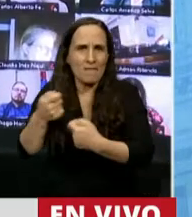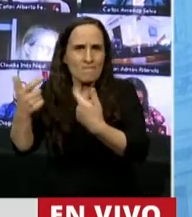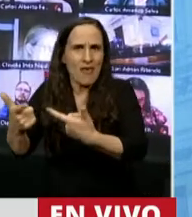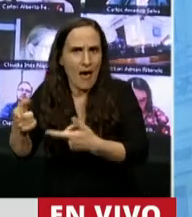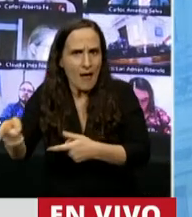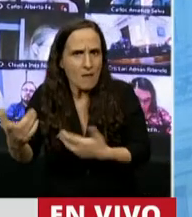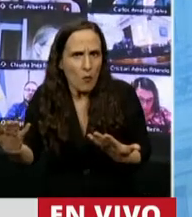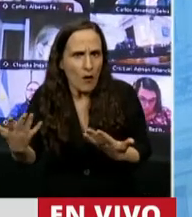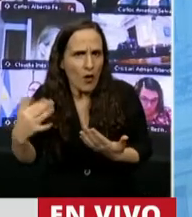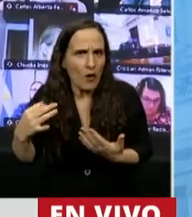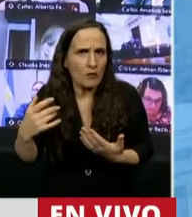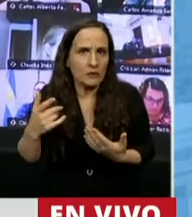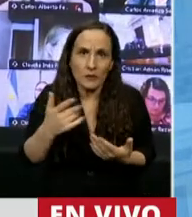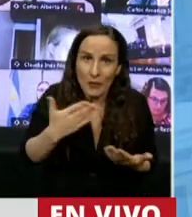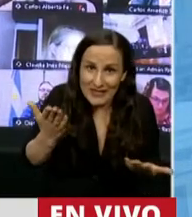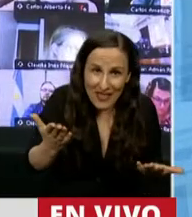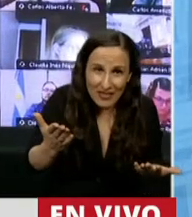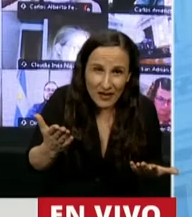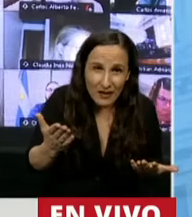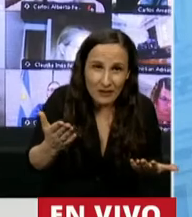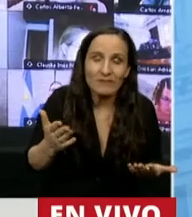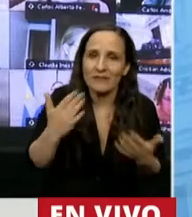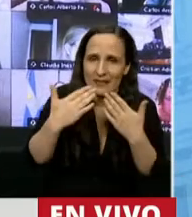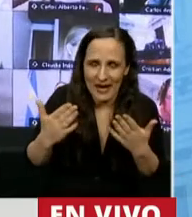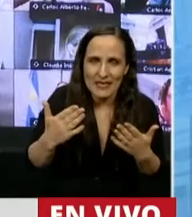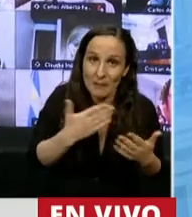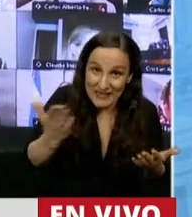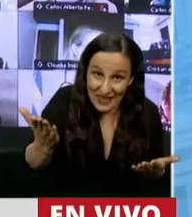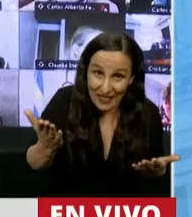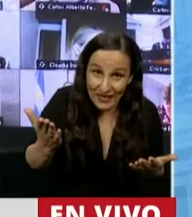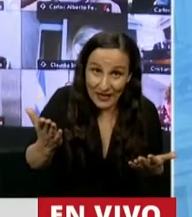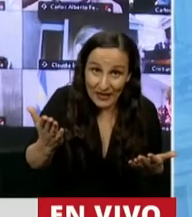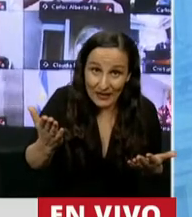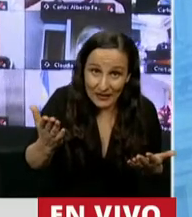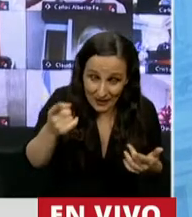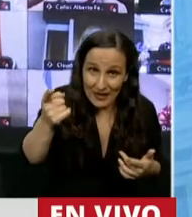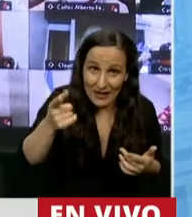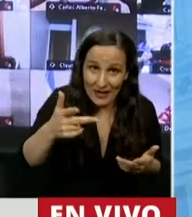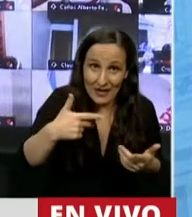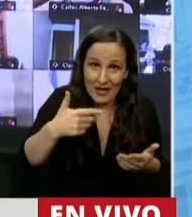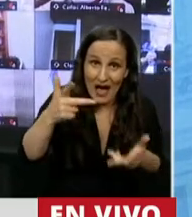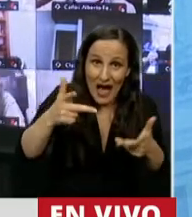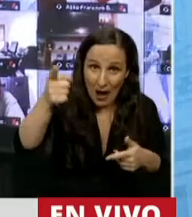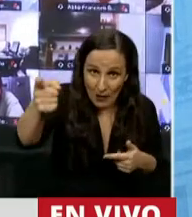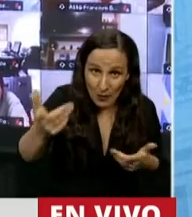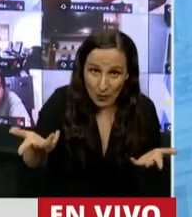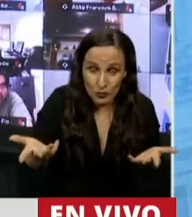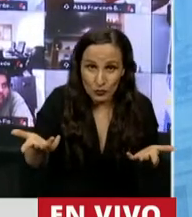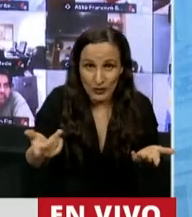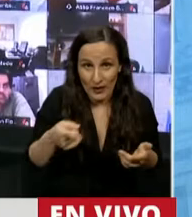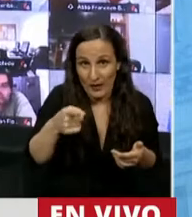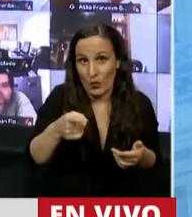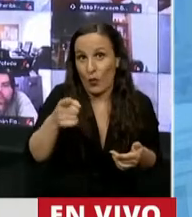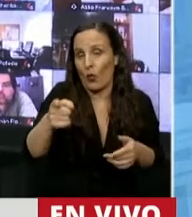Presidente, señor Presidente, gracias, señor Presidente. Le estoy dirigiendo la palabra a